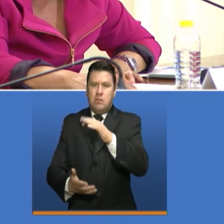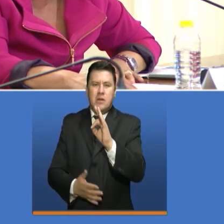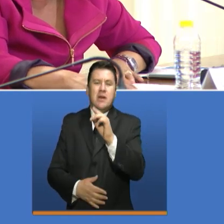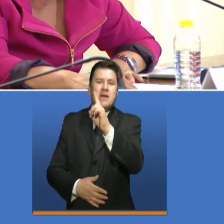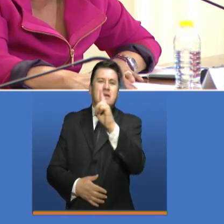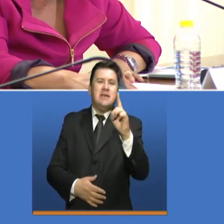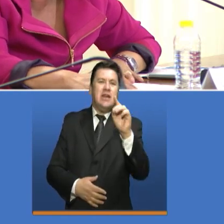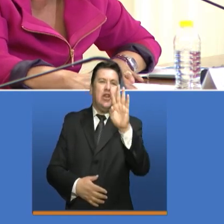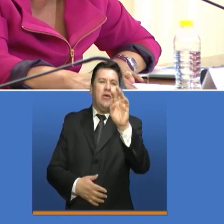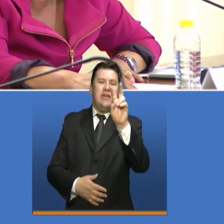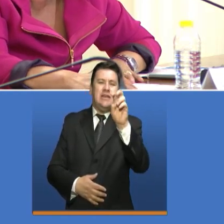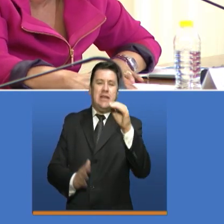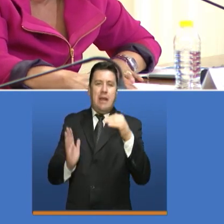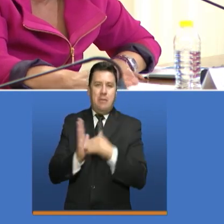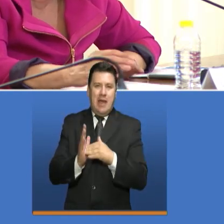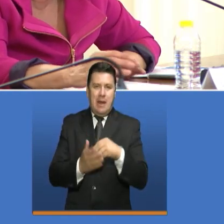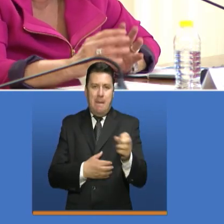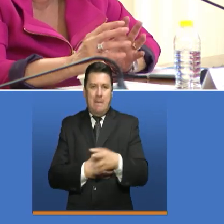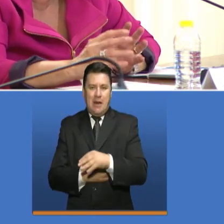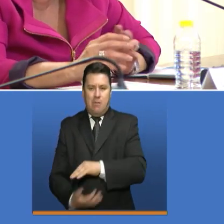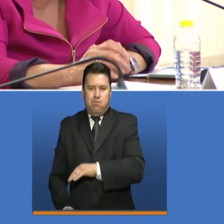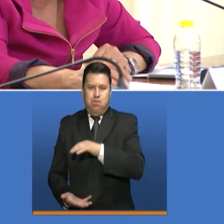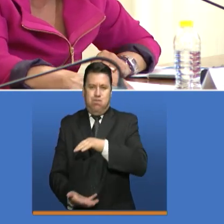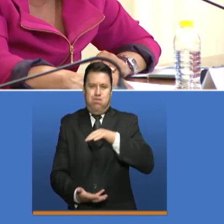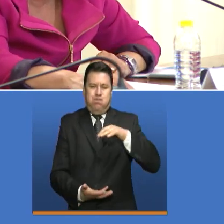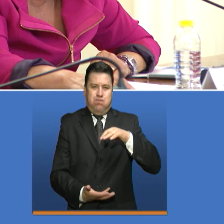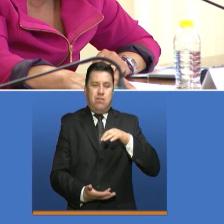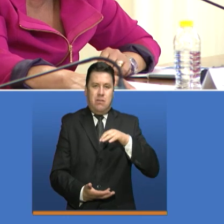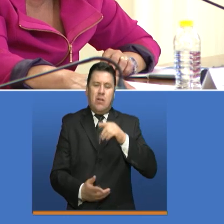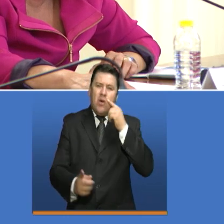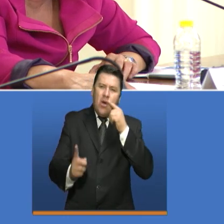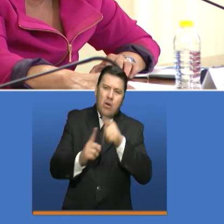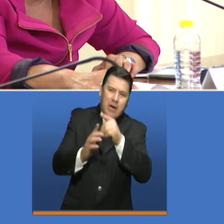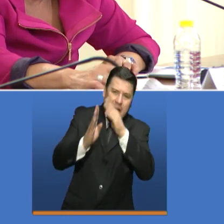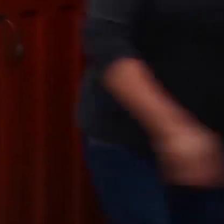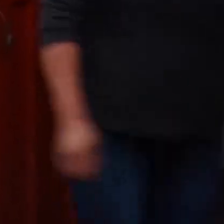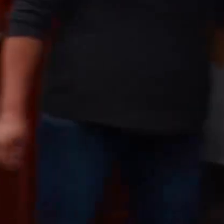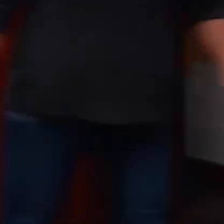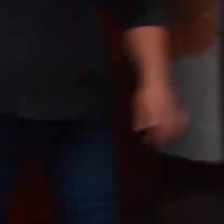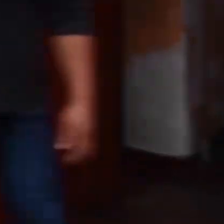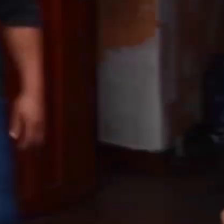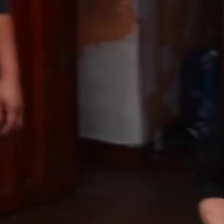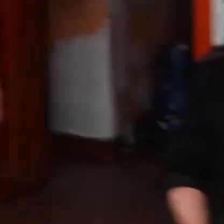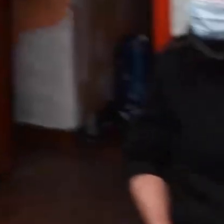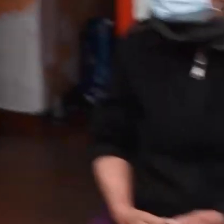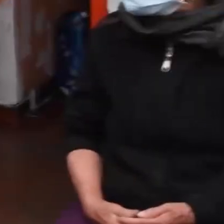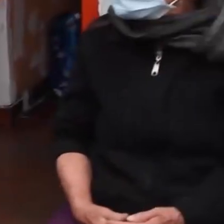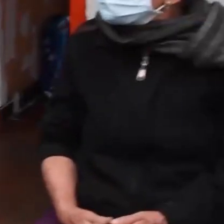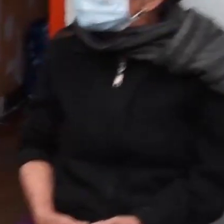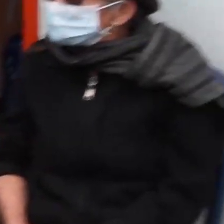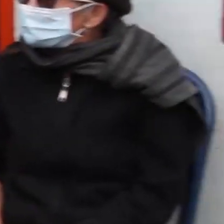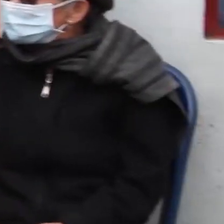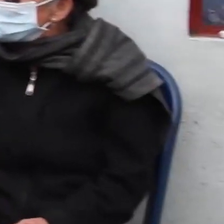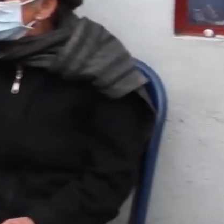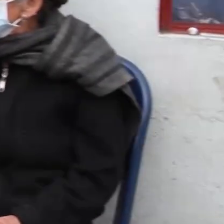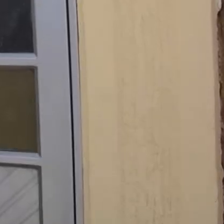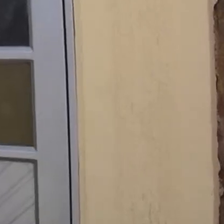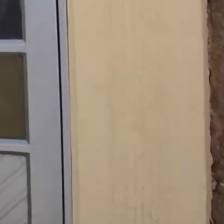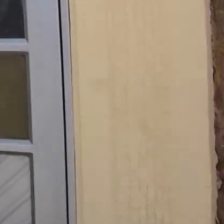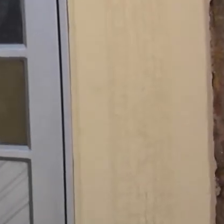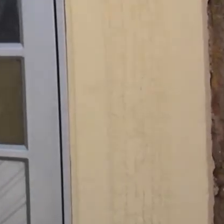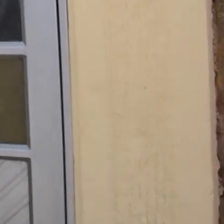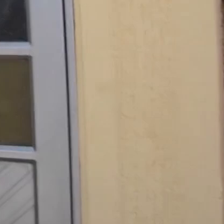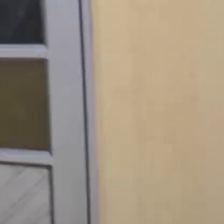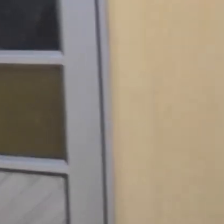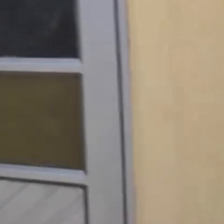197 mil mercados a nuestro grupo Objeto de Atención. En este sentido, la ministra Arango